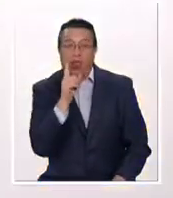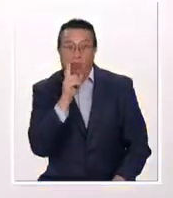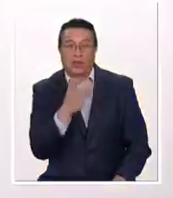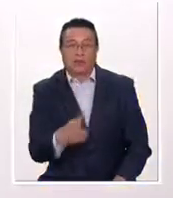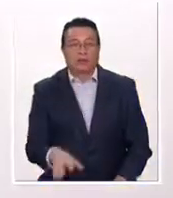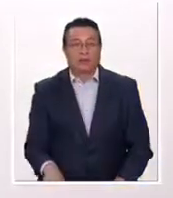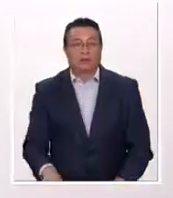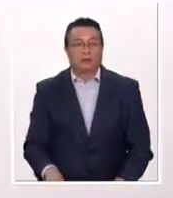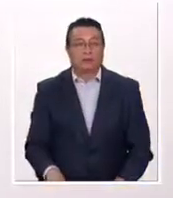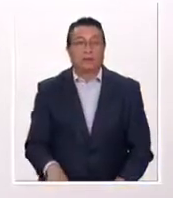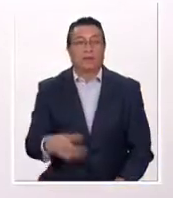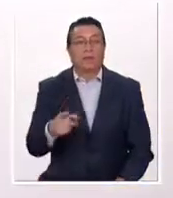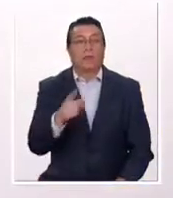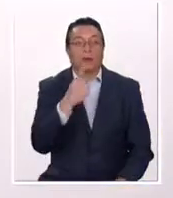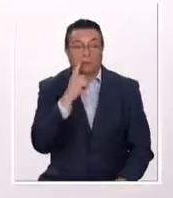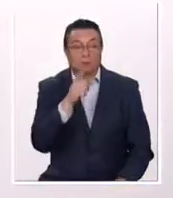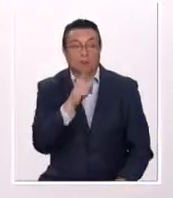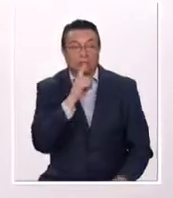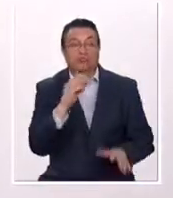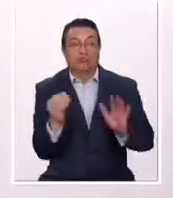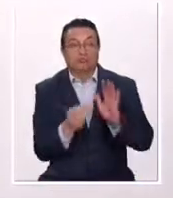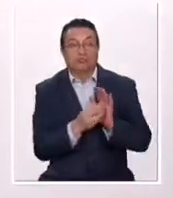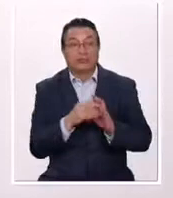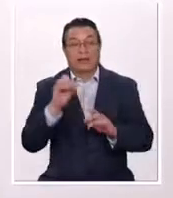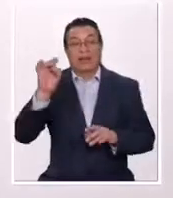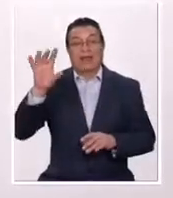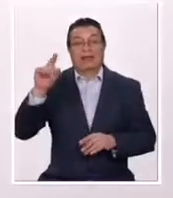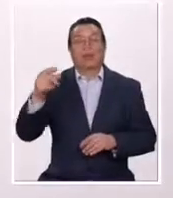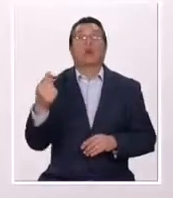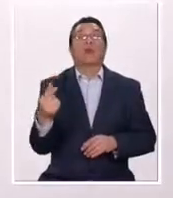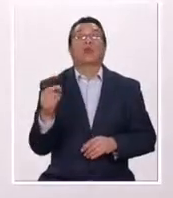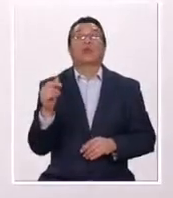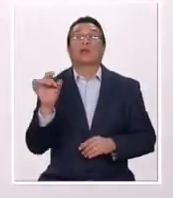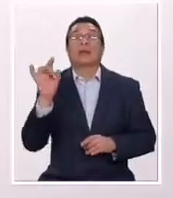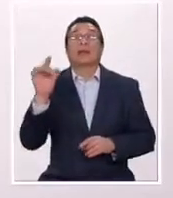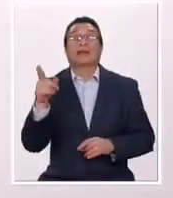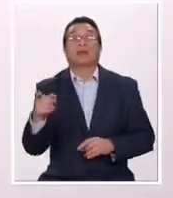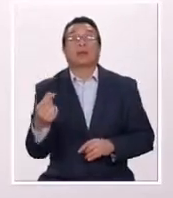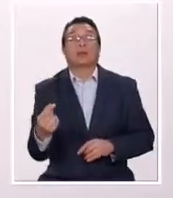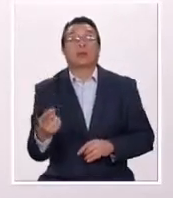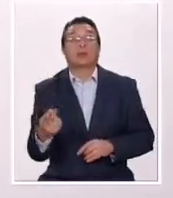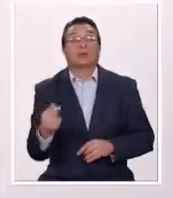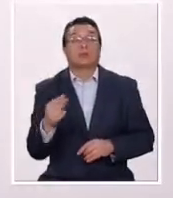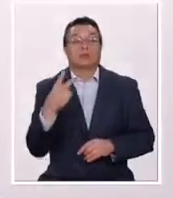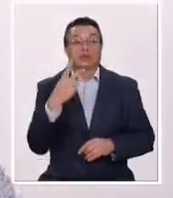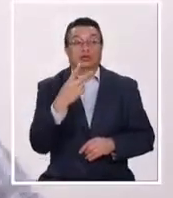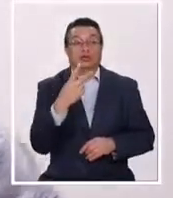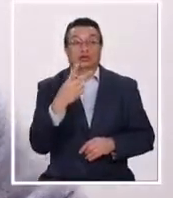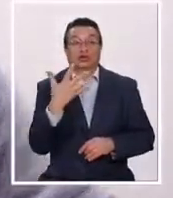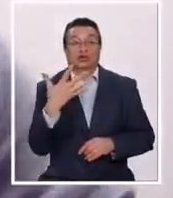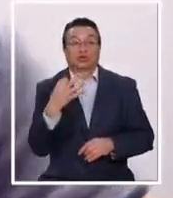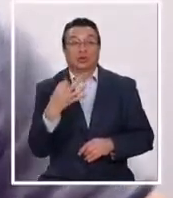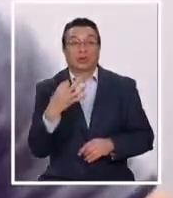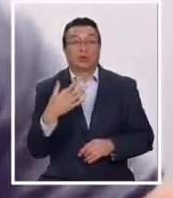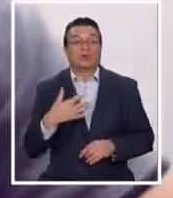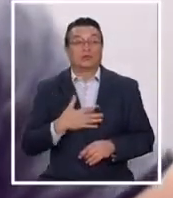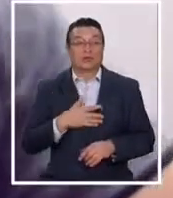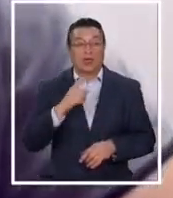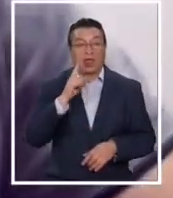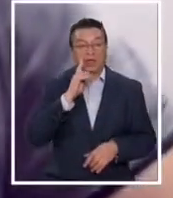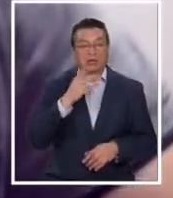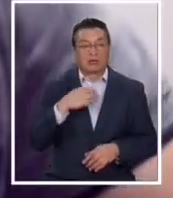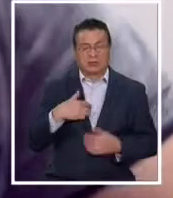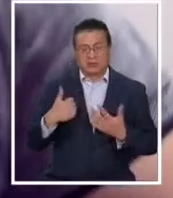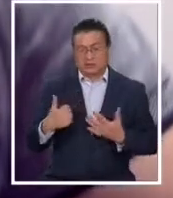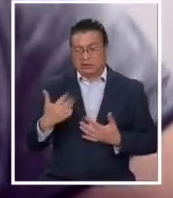¿Con, cómo se llama? Con estos estrellas. ¿Cuánto cuesta? Cuesta 250. Yo tengo como